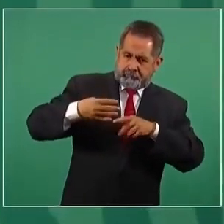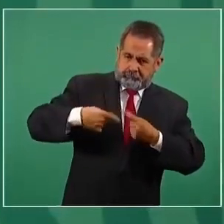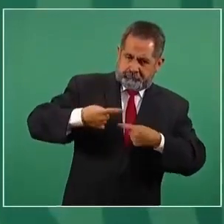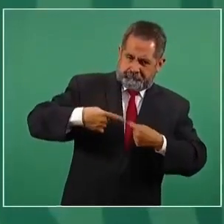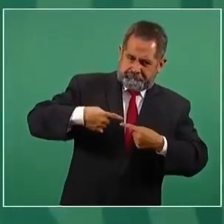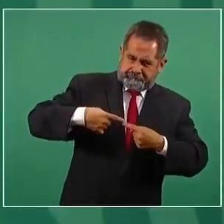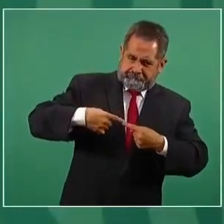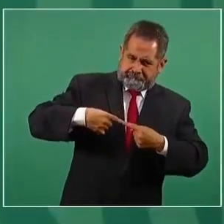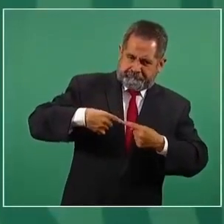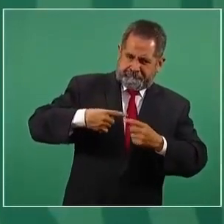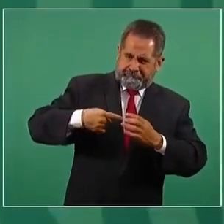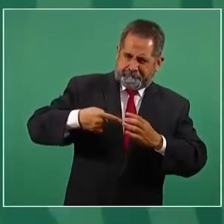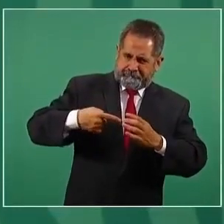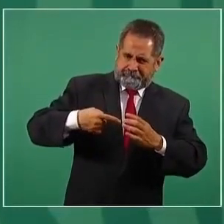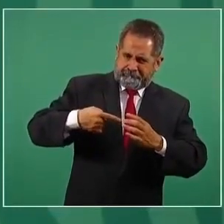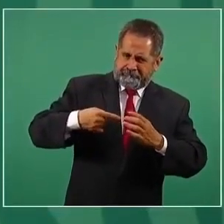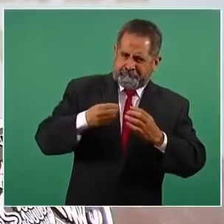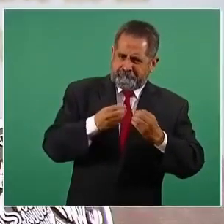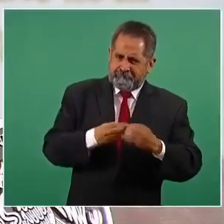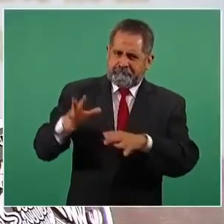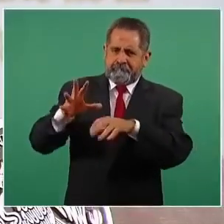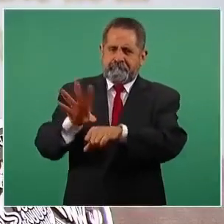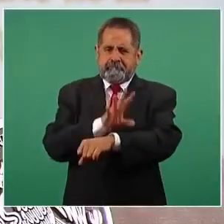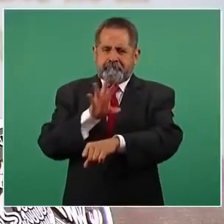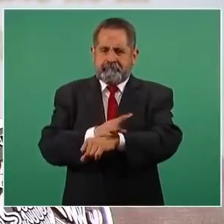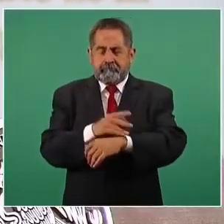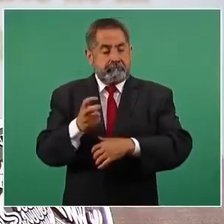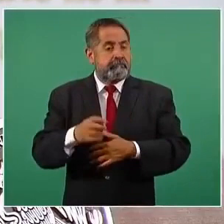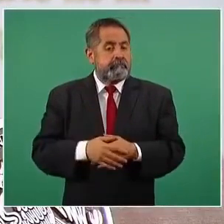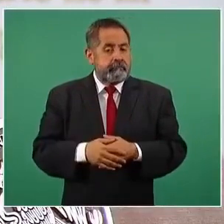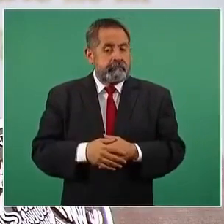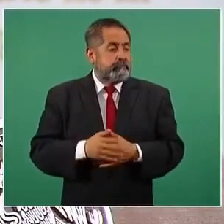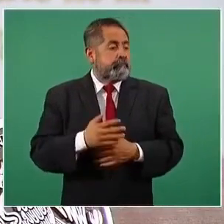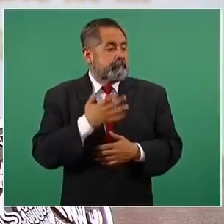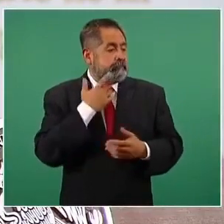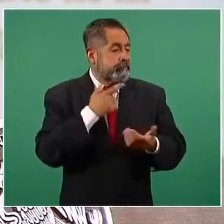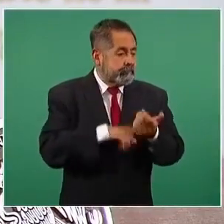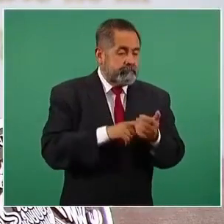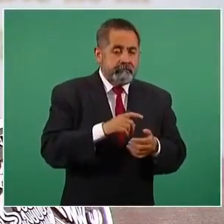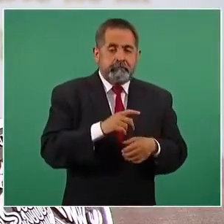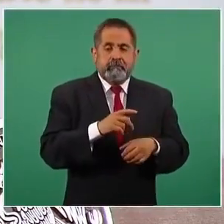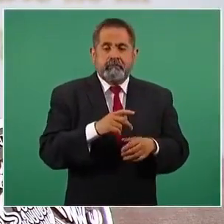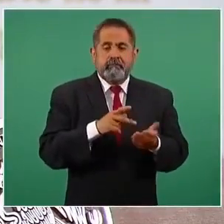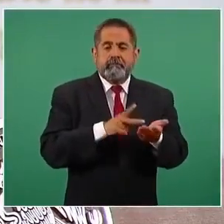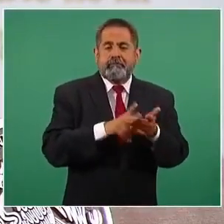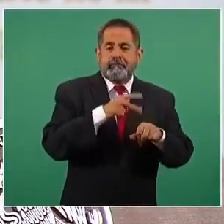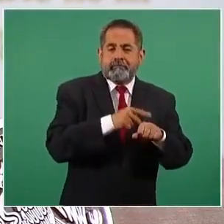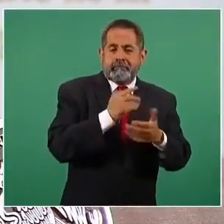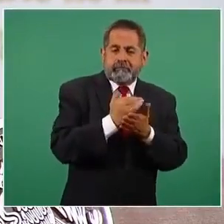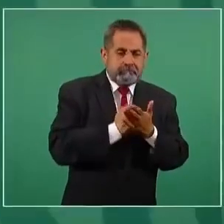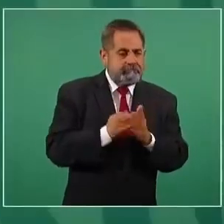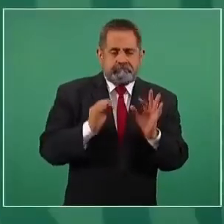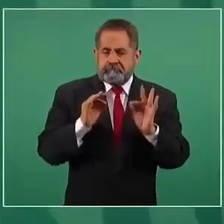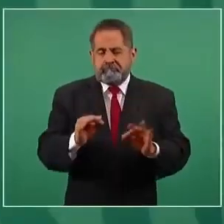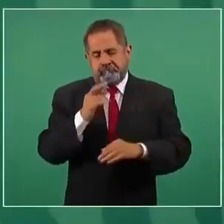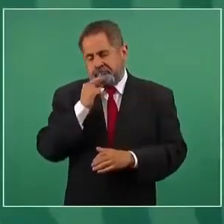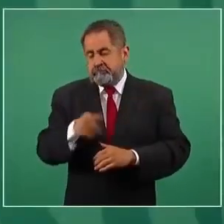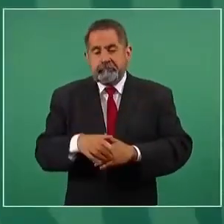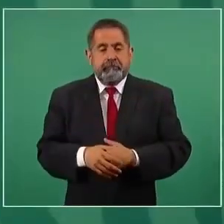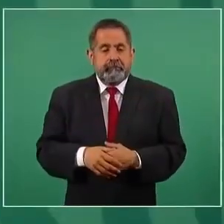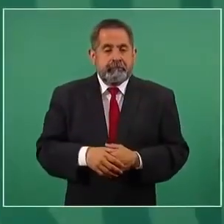Esto va a significar utilizar menos combustible, menos carbón. Y lo tercero fue, en efecto,